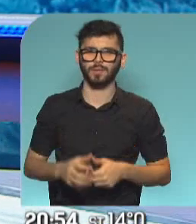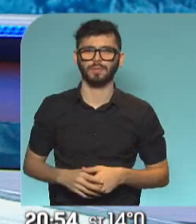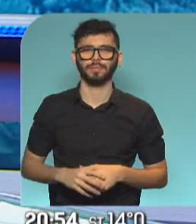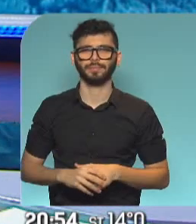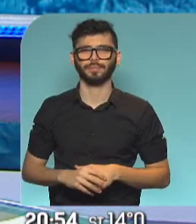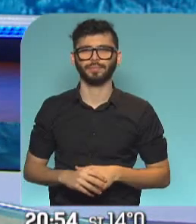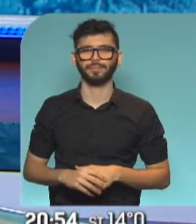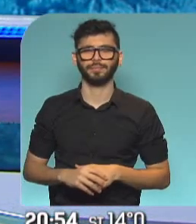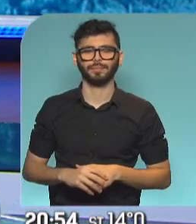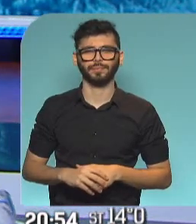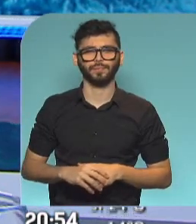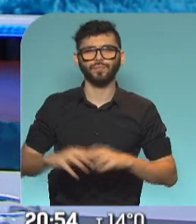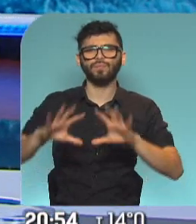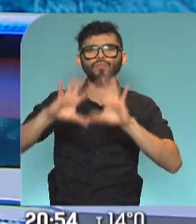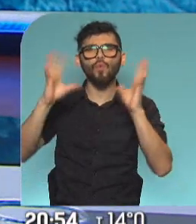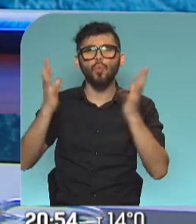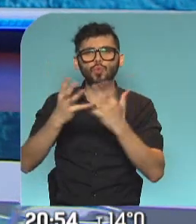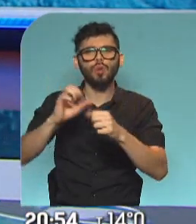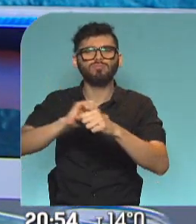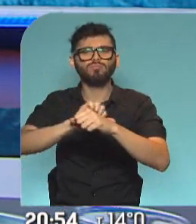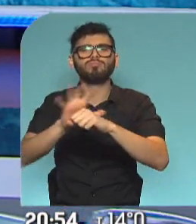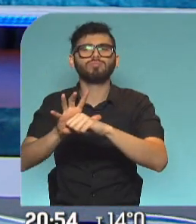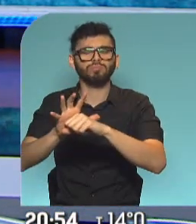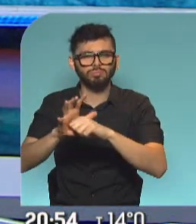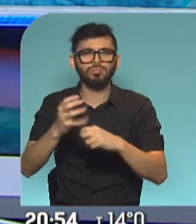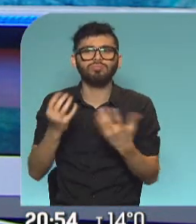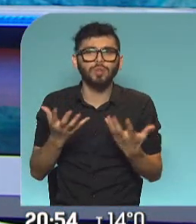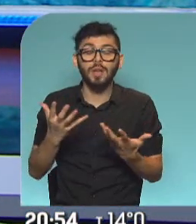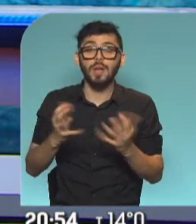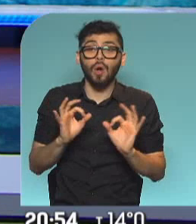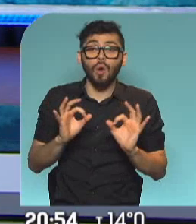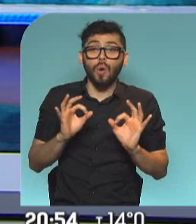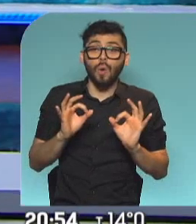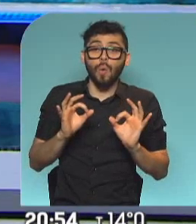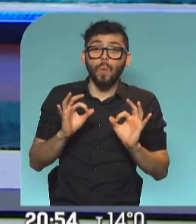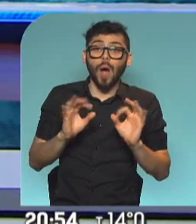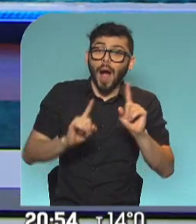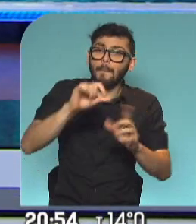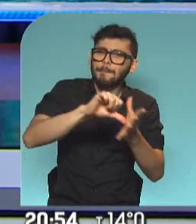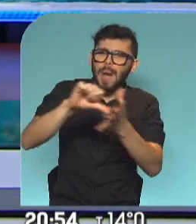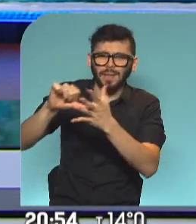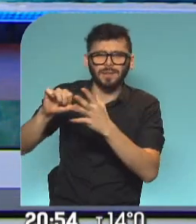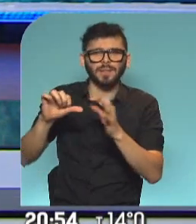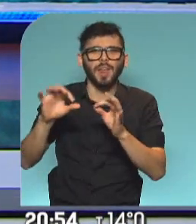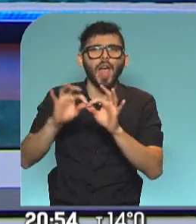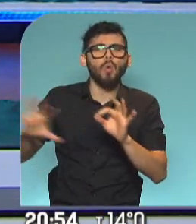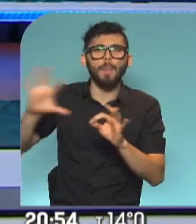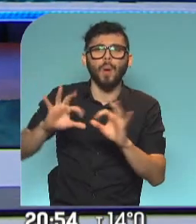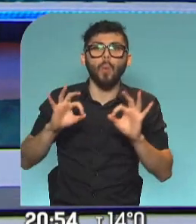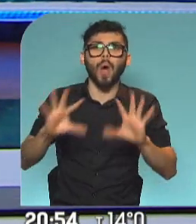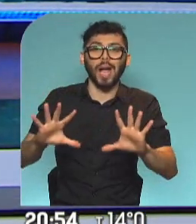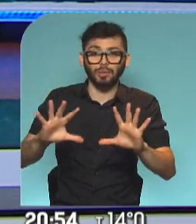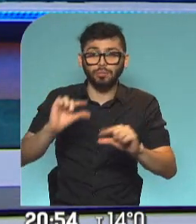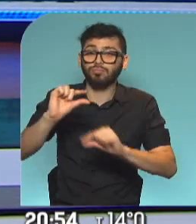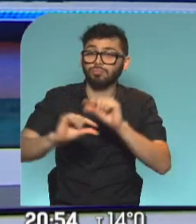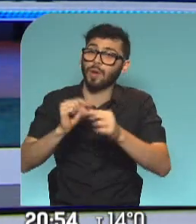Coronavirus en el mundo y se van terminando las vacaciones en varios países europeos, pero preocupa los